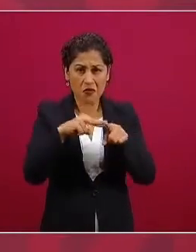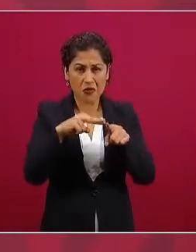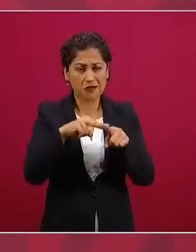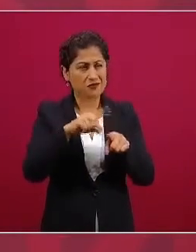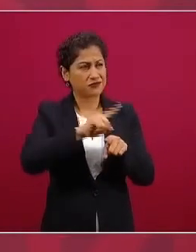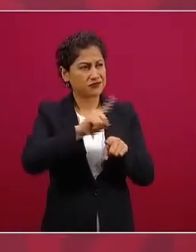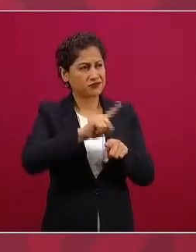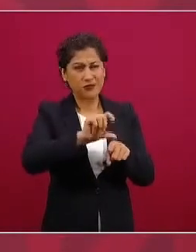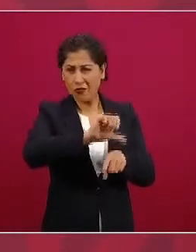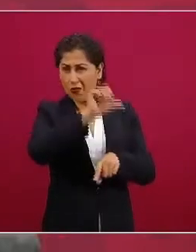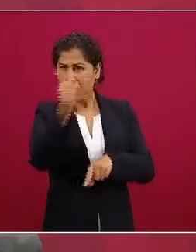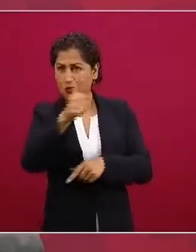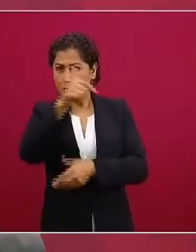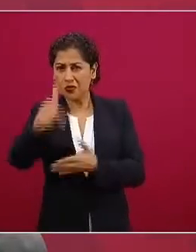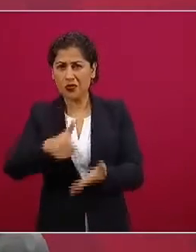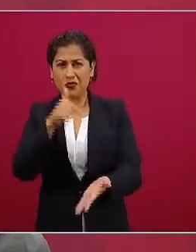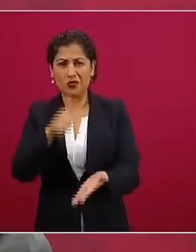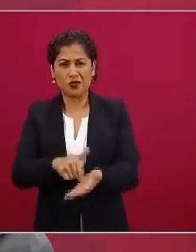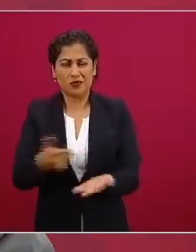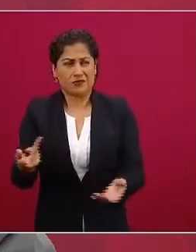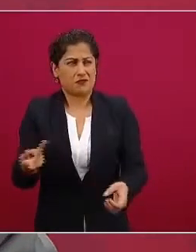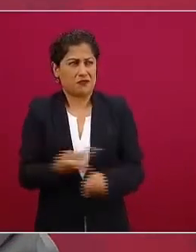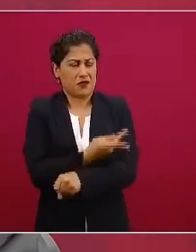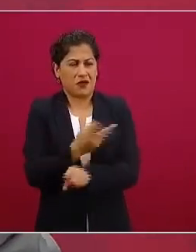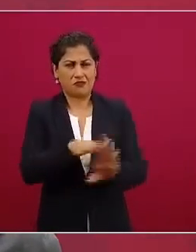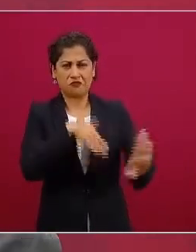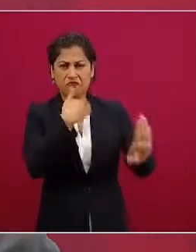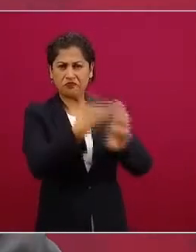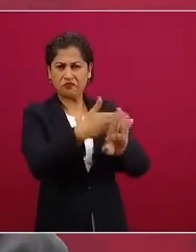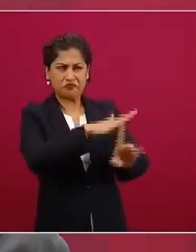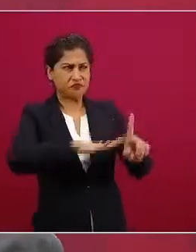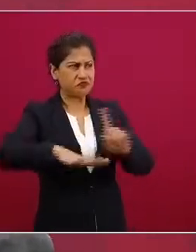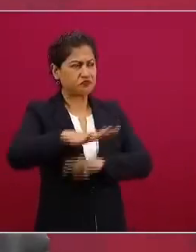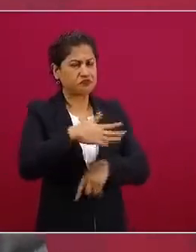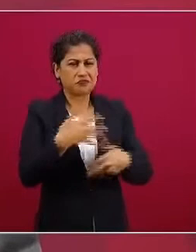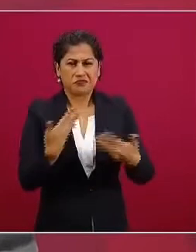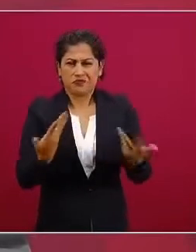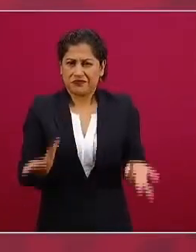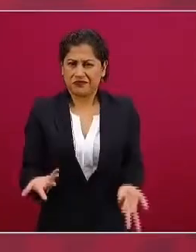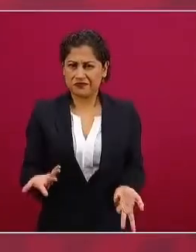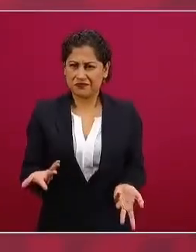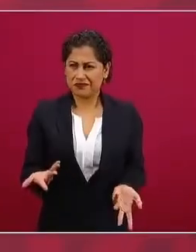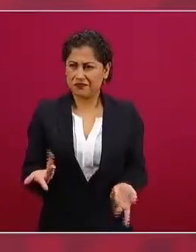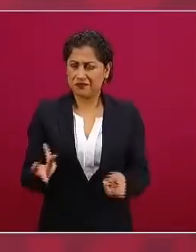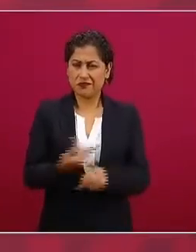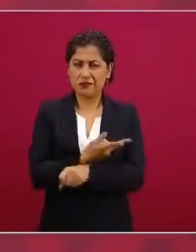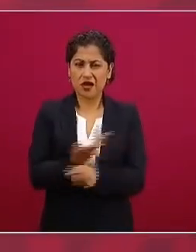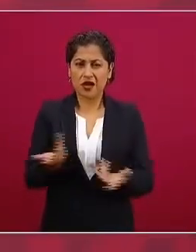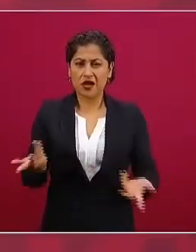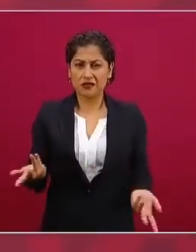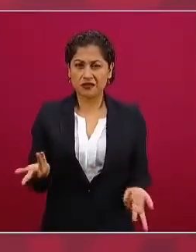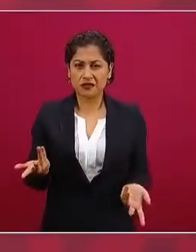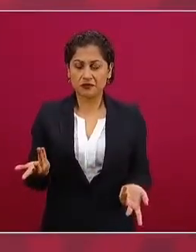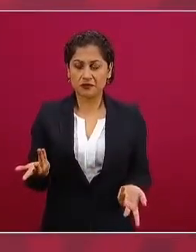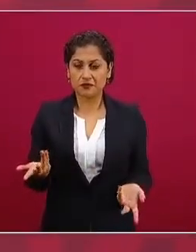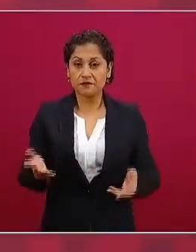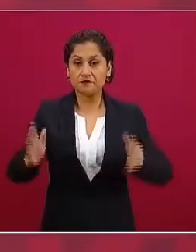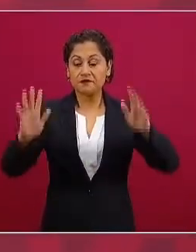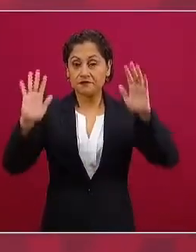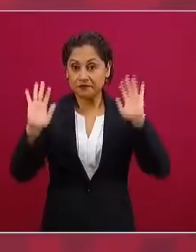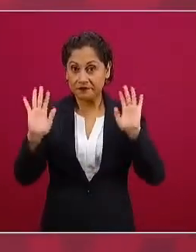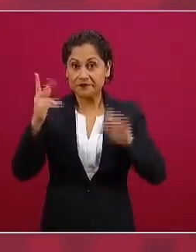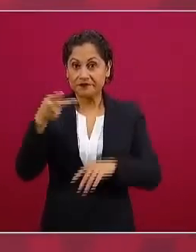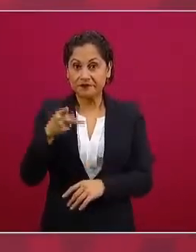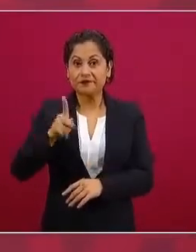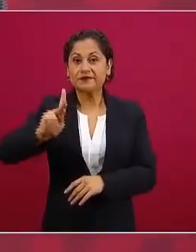pero que falta de sensibilidad ah pero nada más